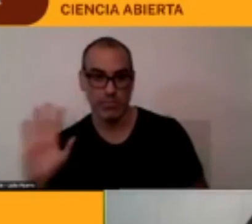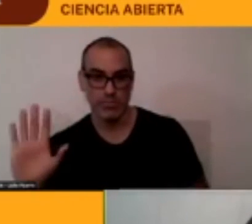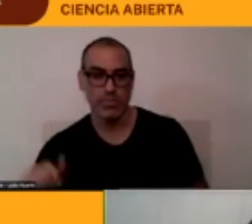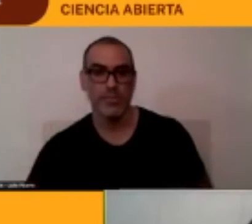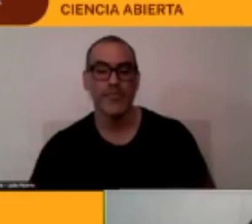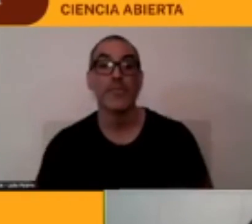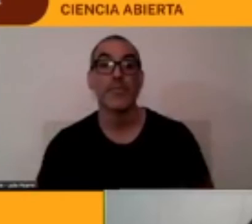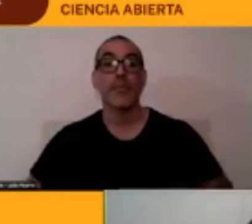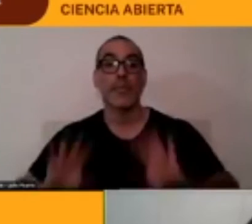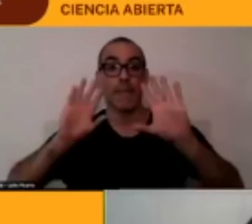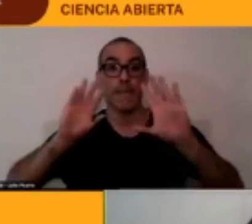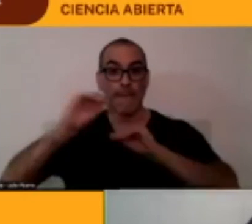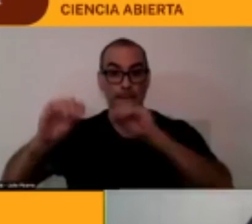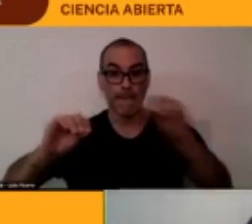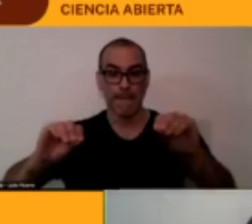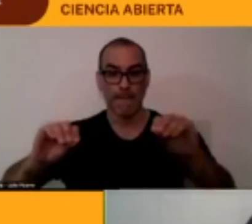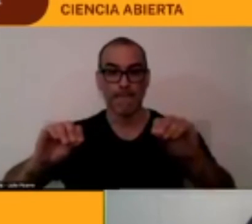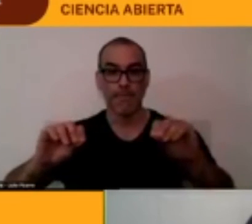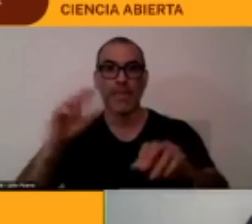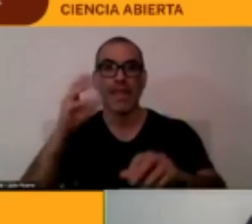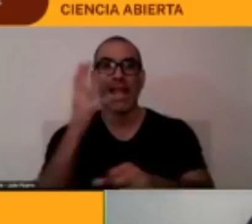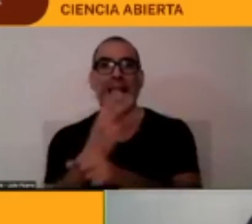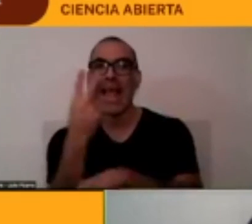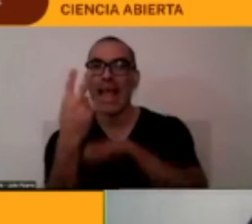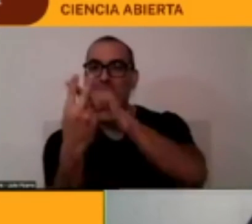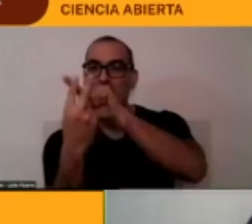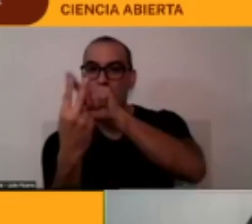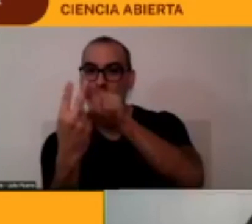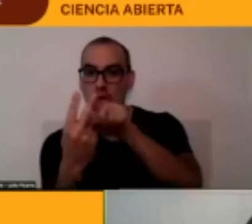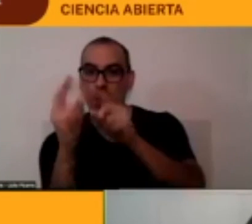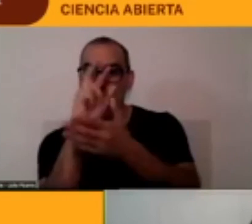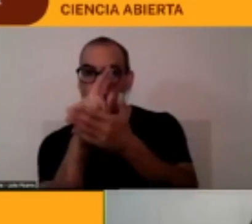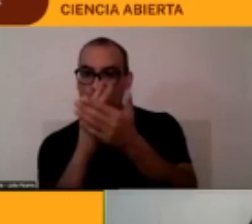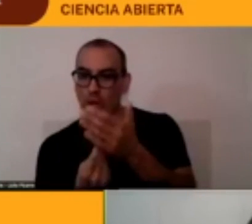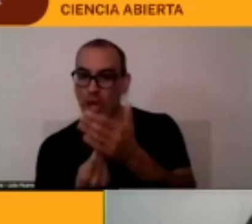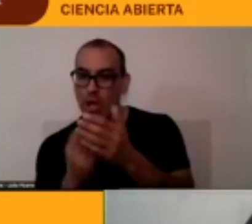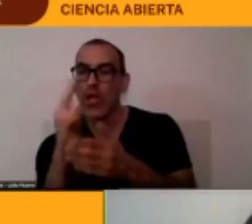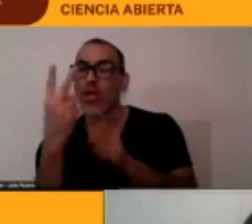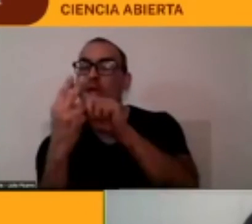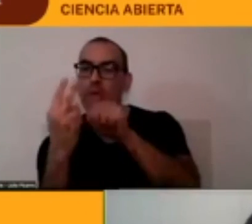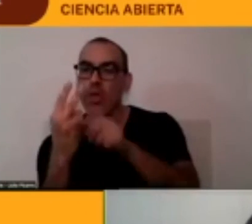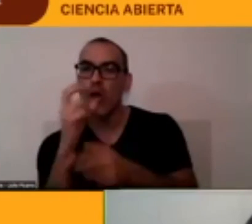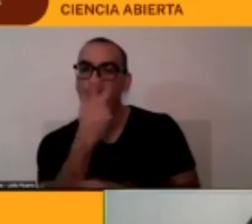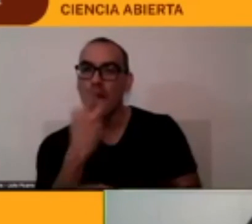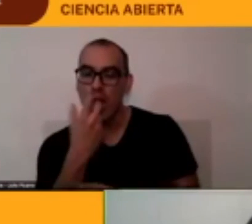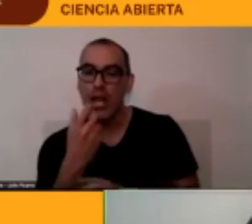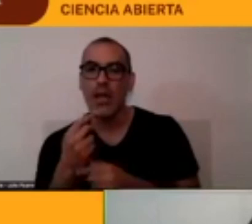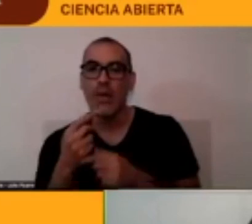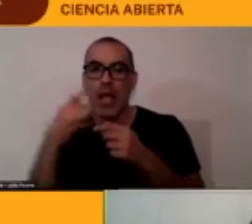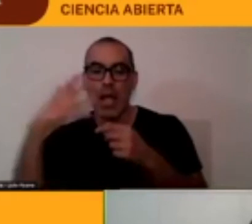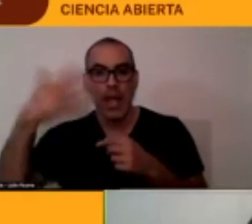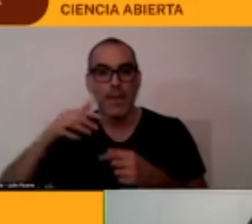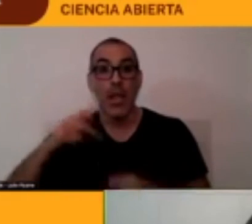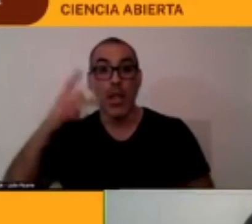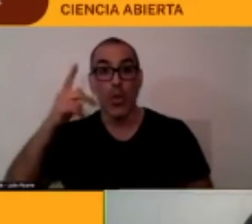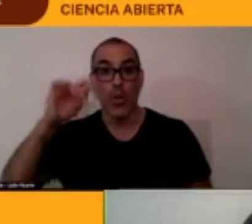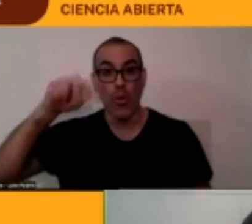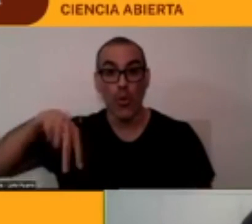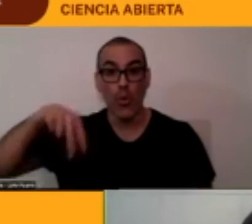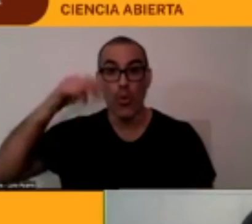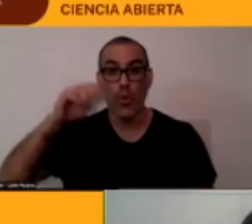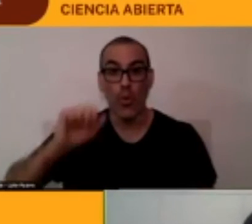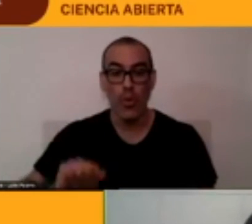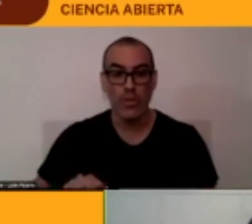dos lenguas importantes en la tercera región que son el Cunsa y el Cacán entonces llevar a cabo señalética